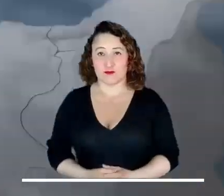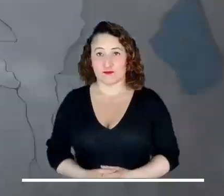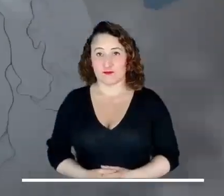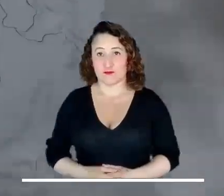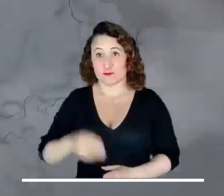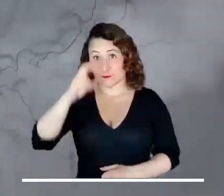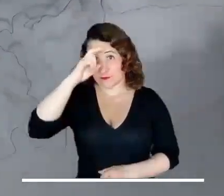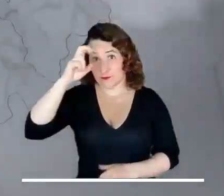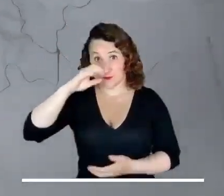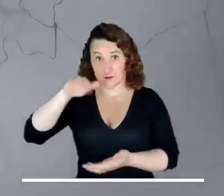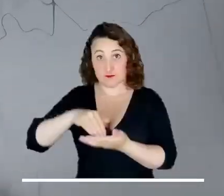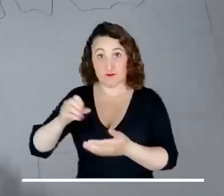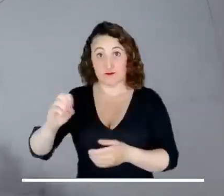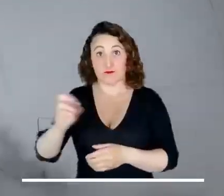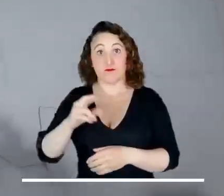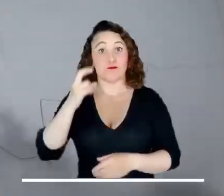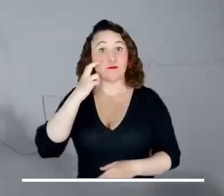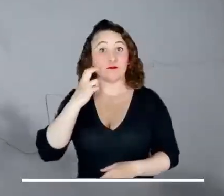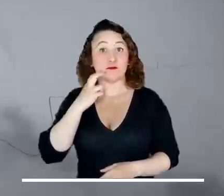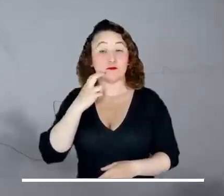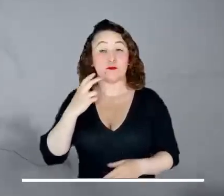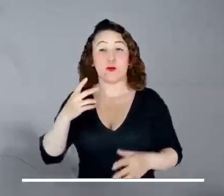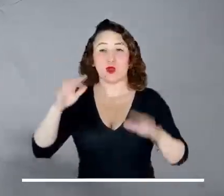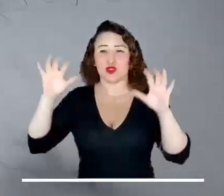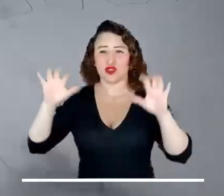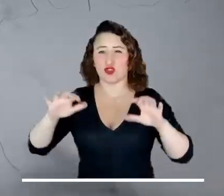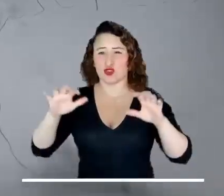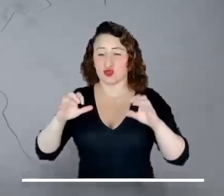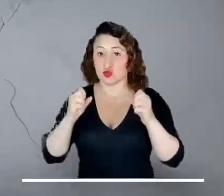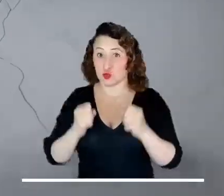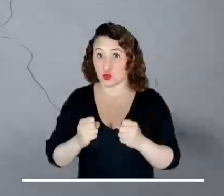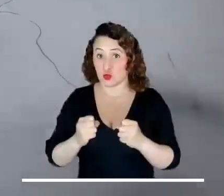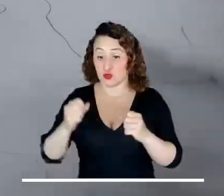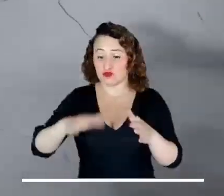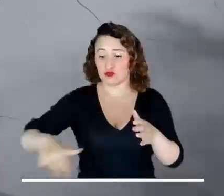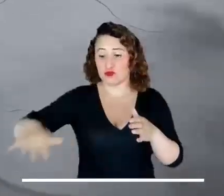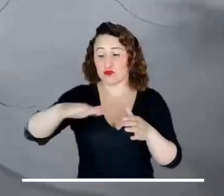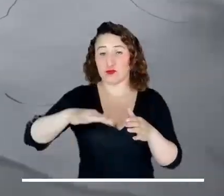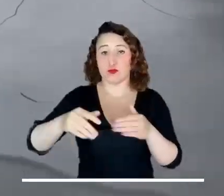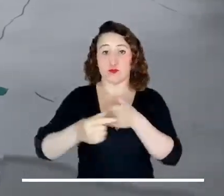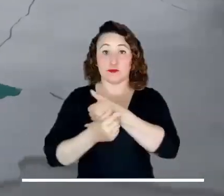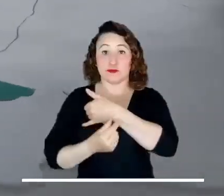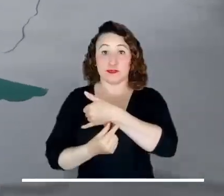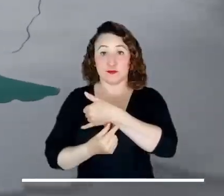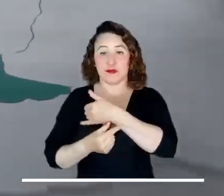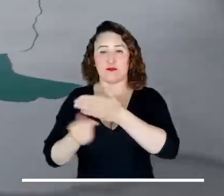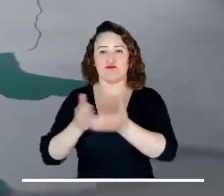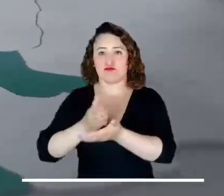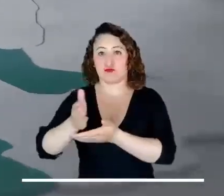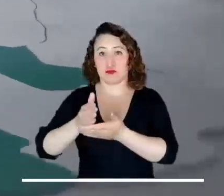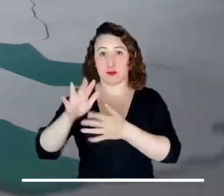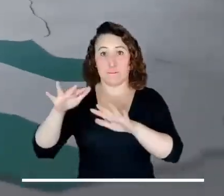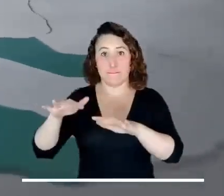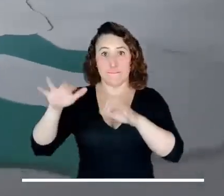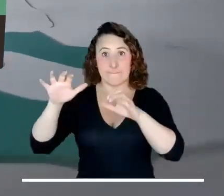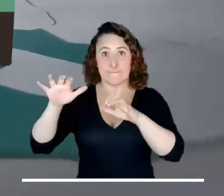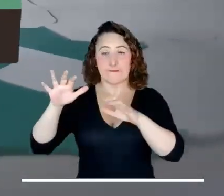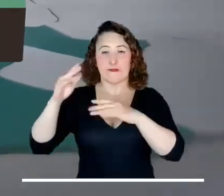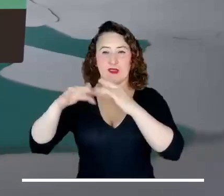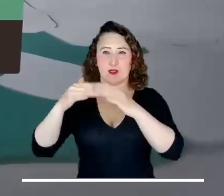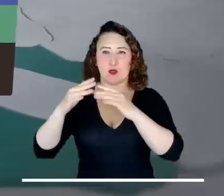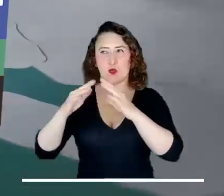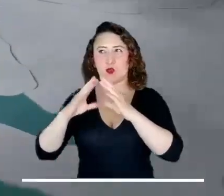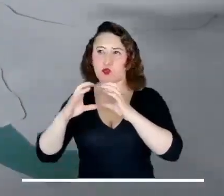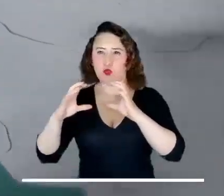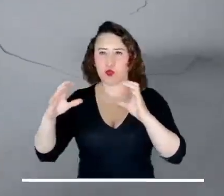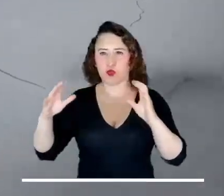En el norte y centro-oriente de Chocó son previstas lluvias importantes, mientras que en el resto de la región pacífica persistirán las condiciones secas